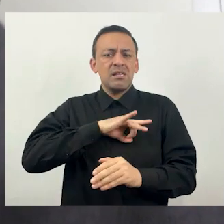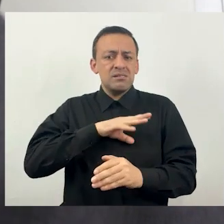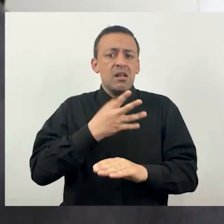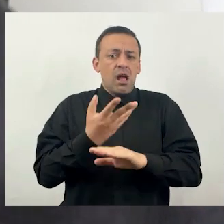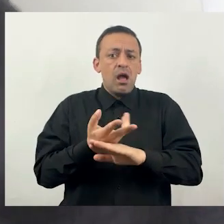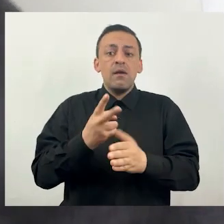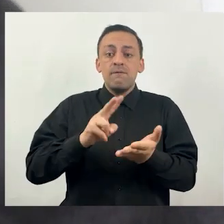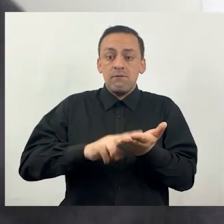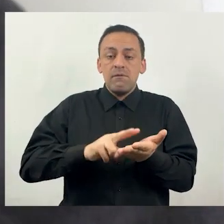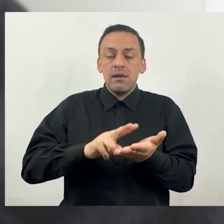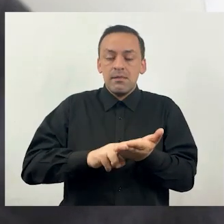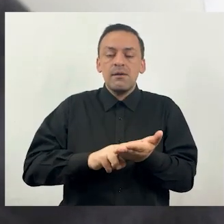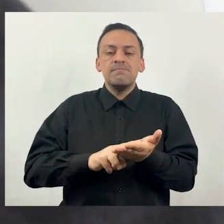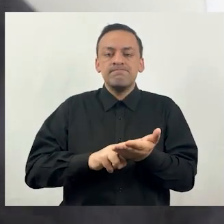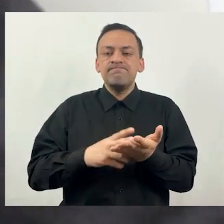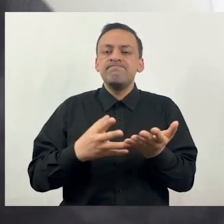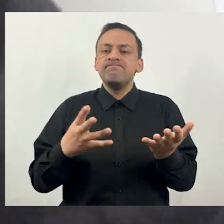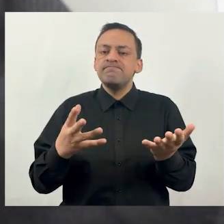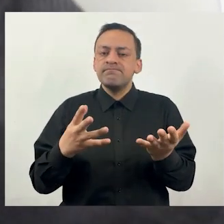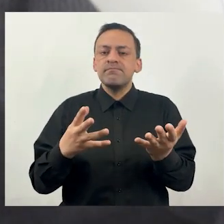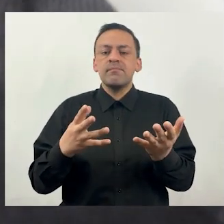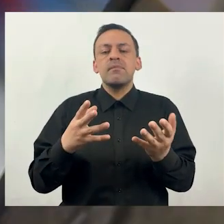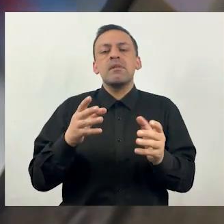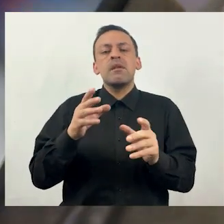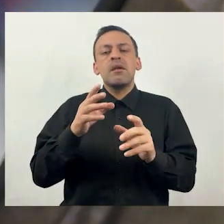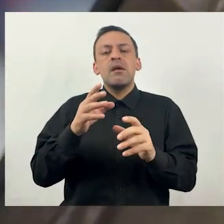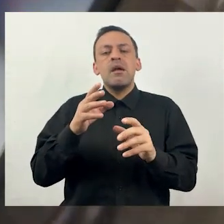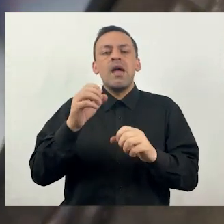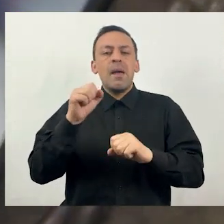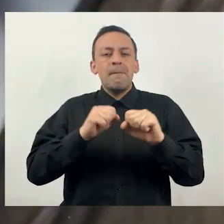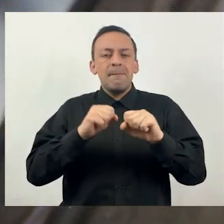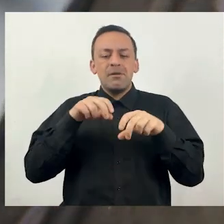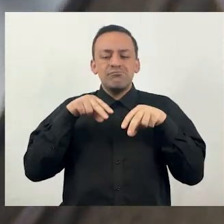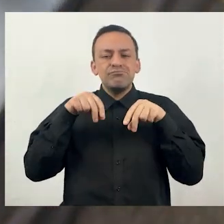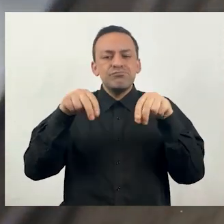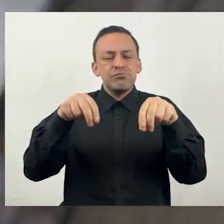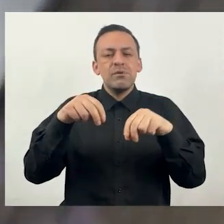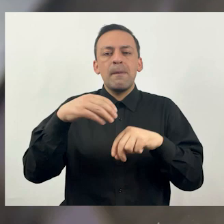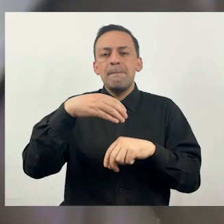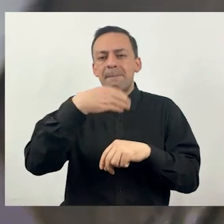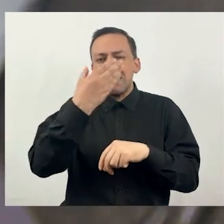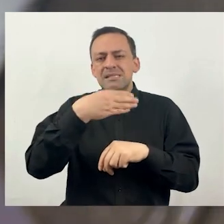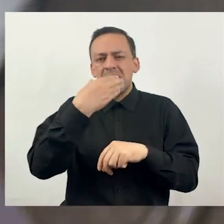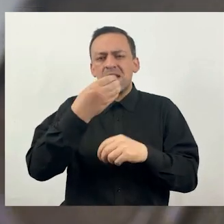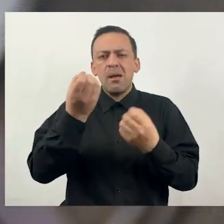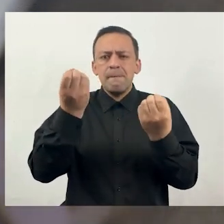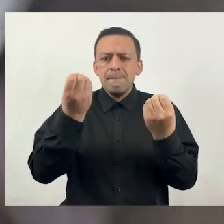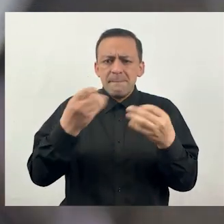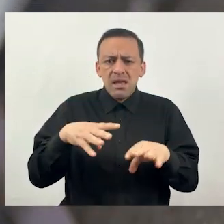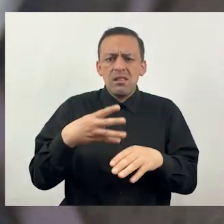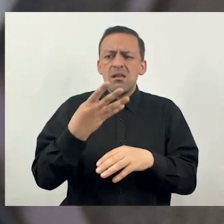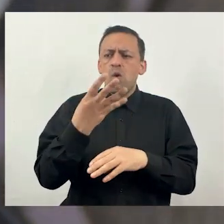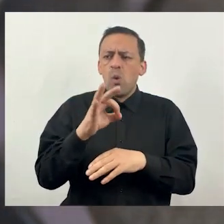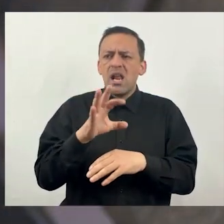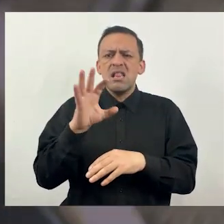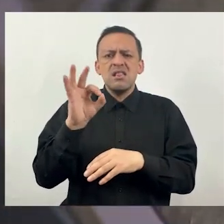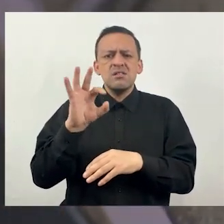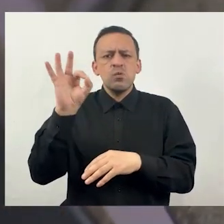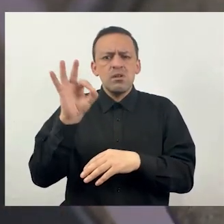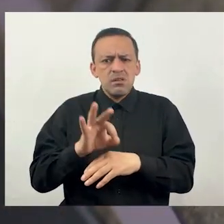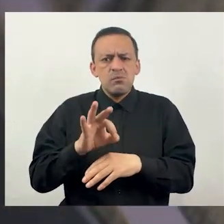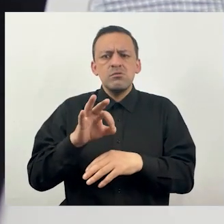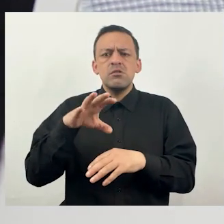que había acá en Chile y que existe y que es real, que los productores de manzana estaban perdiendo entre un 40 y un 50 por ciento de fruta